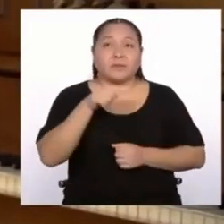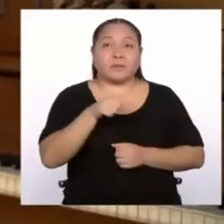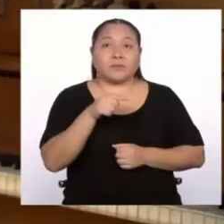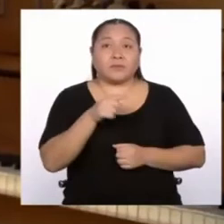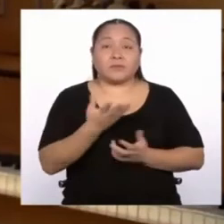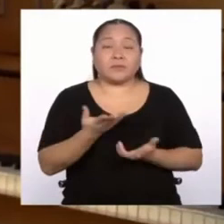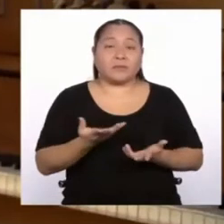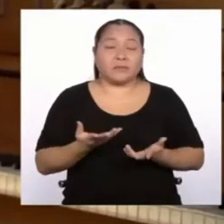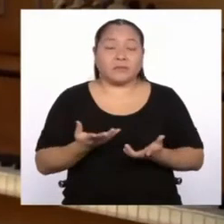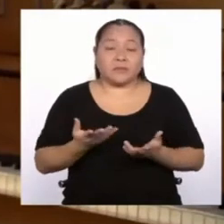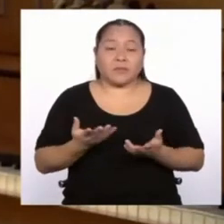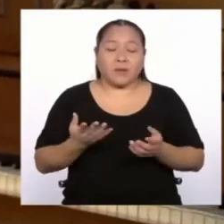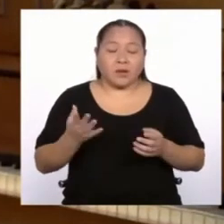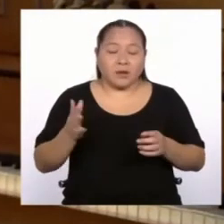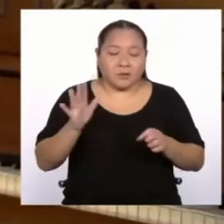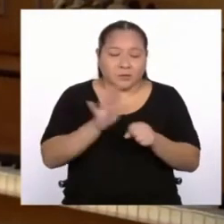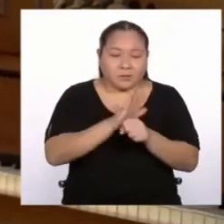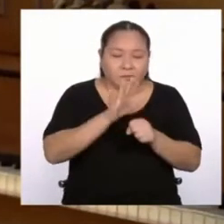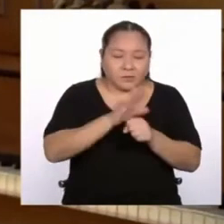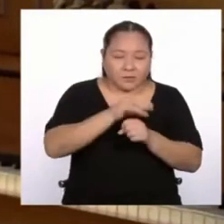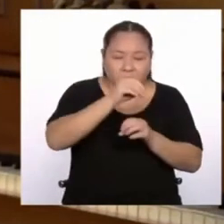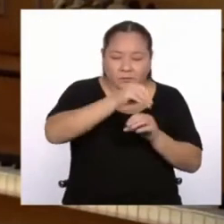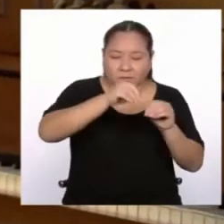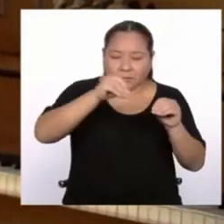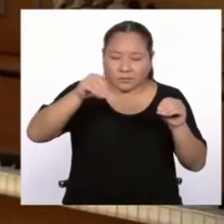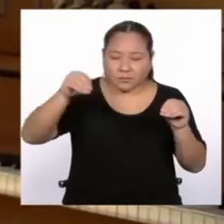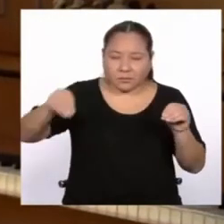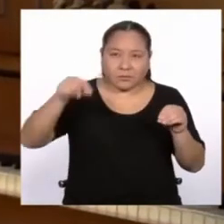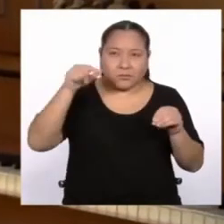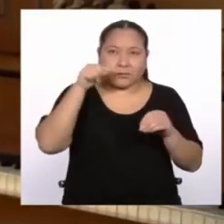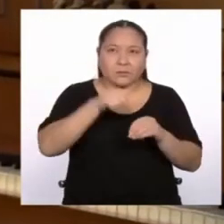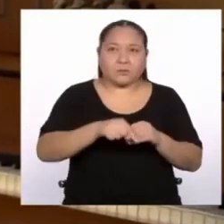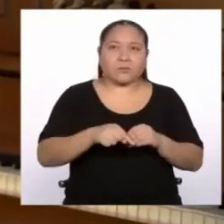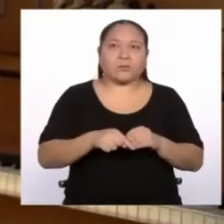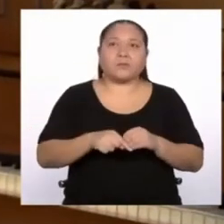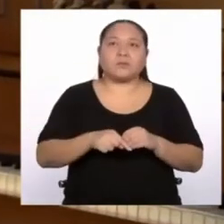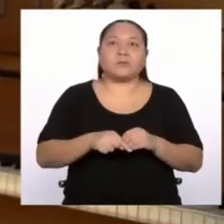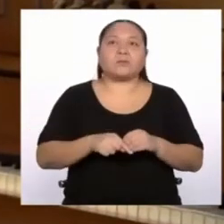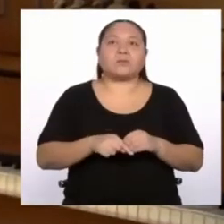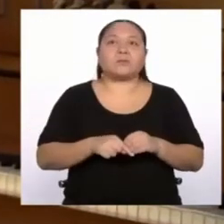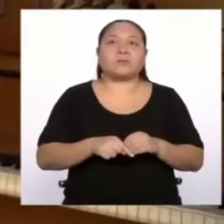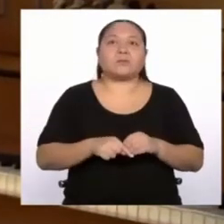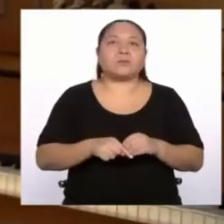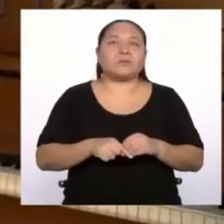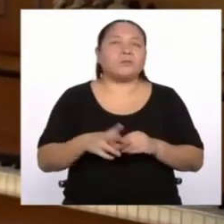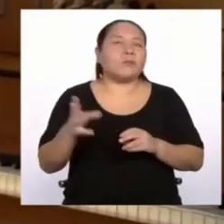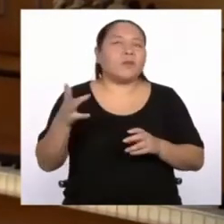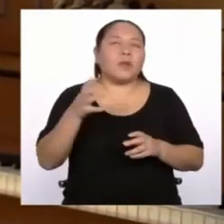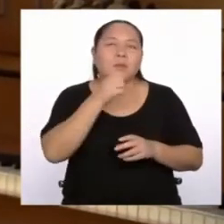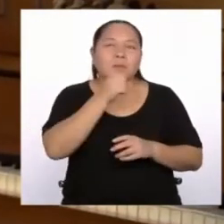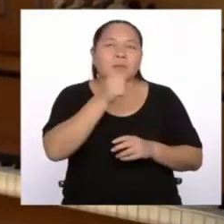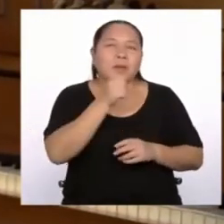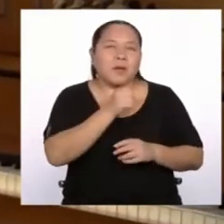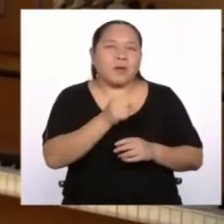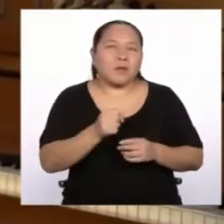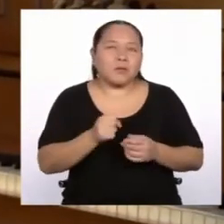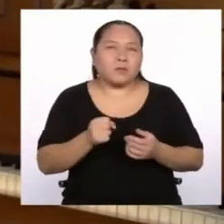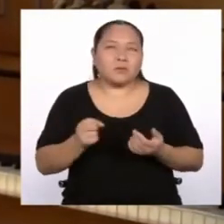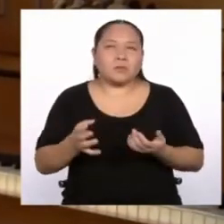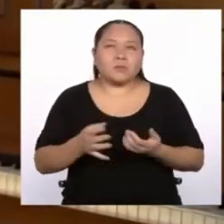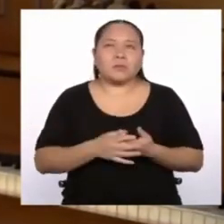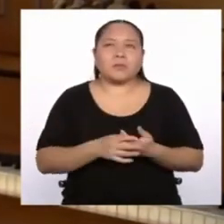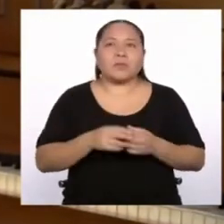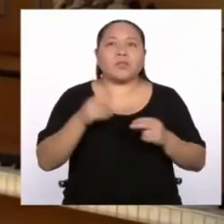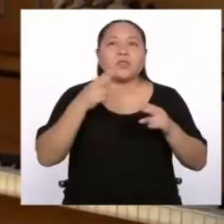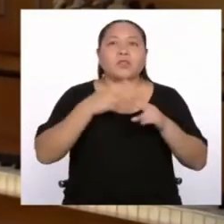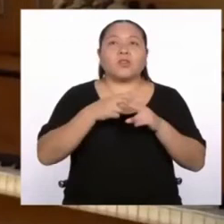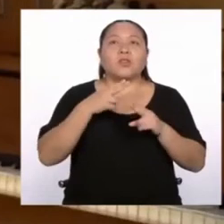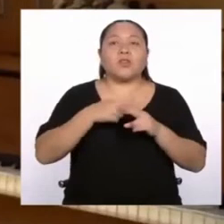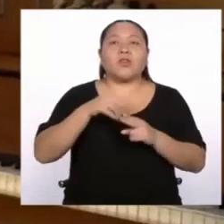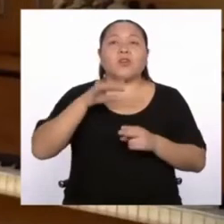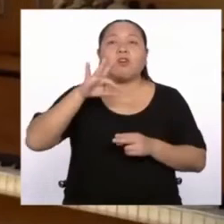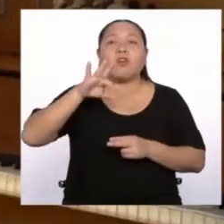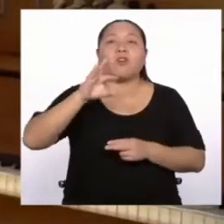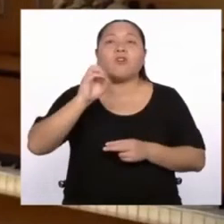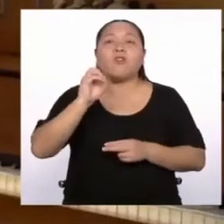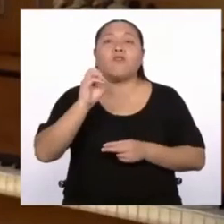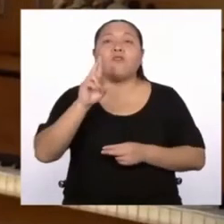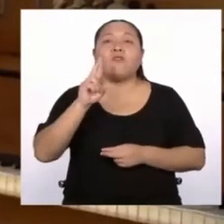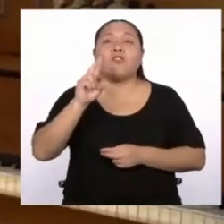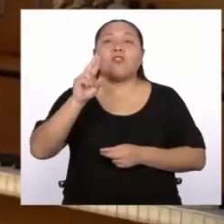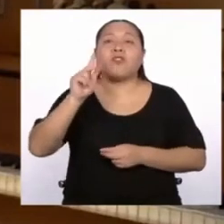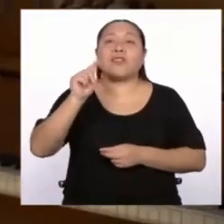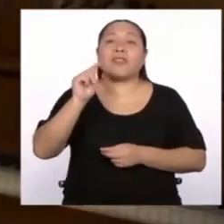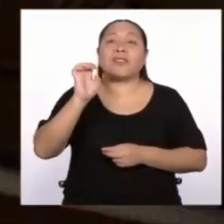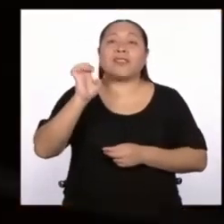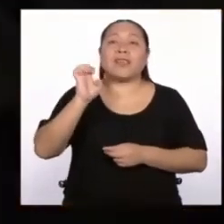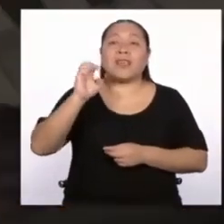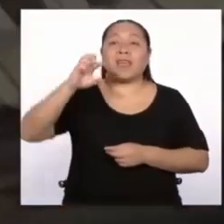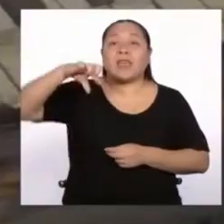compuesta para un instrumento viejo, un instrumento que se llama fortepiano, que es el